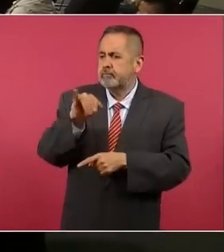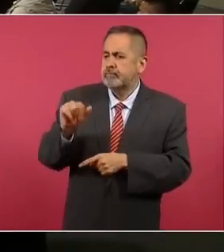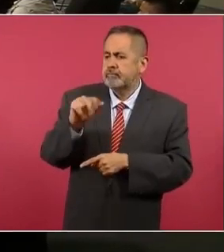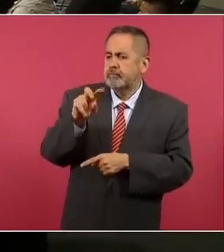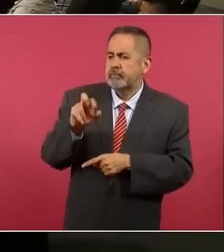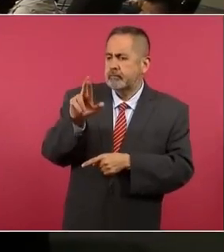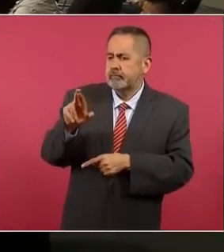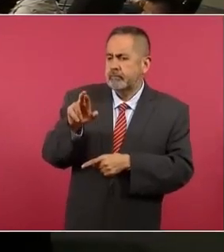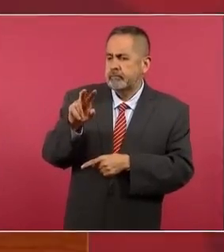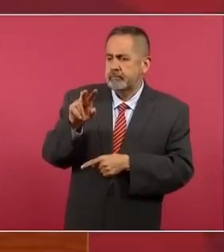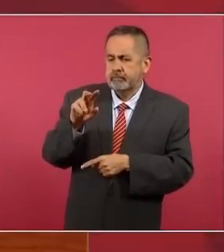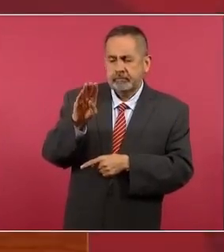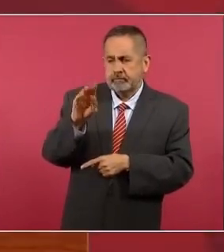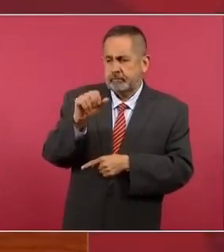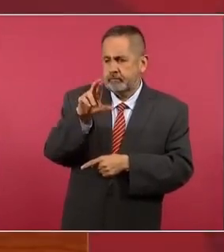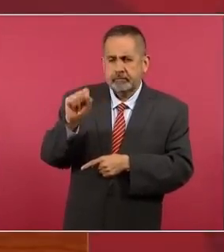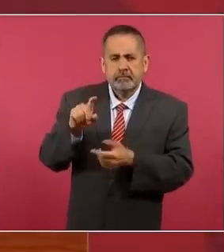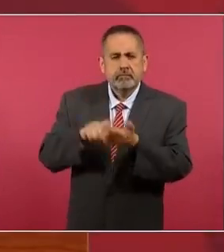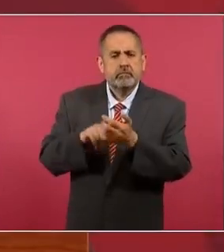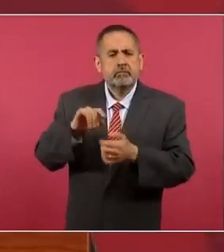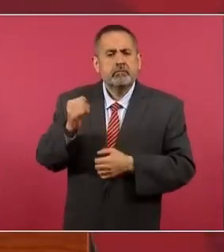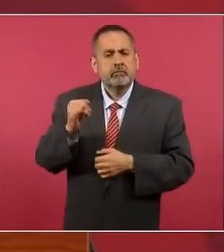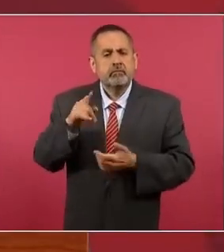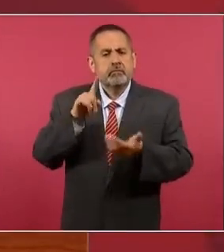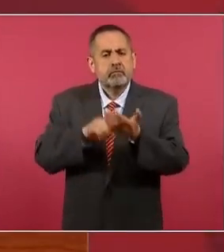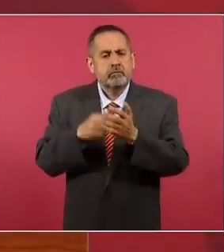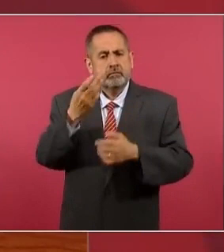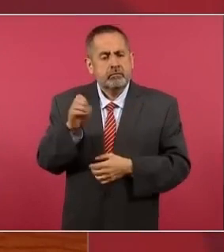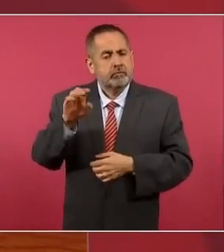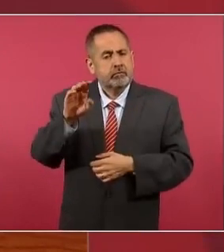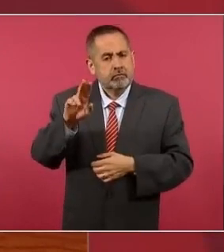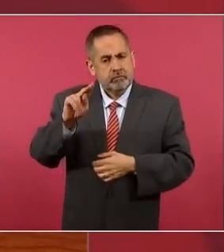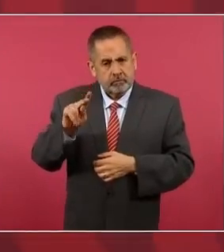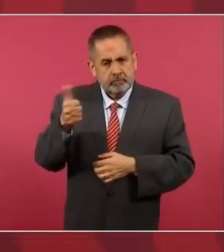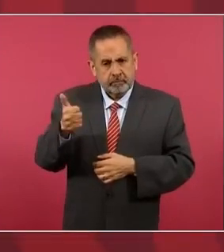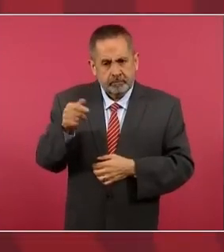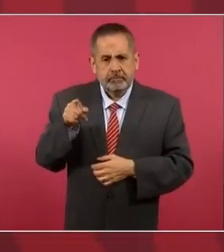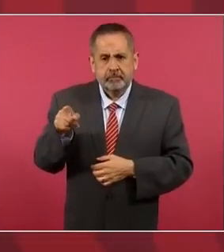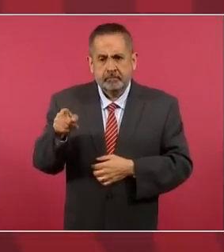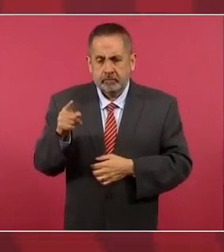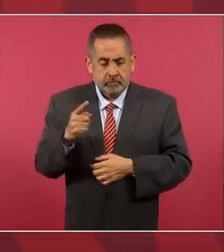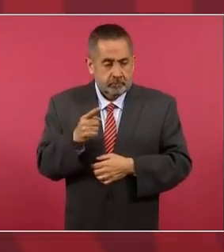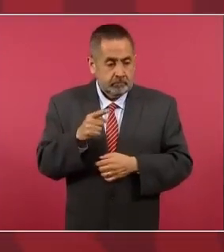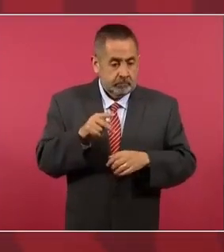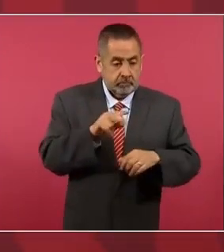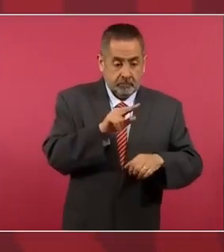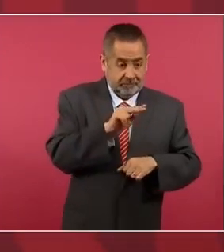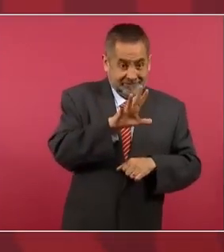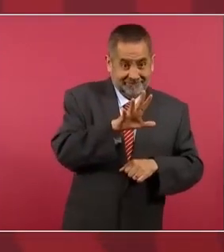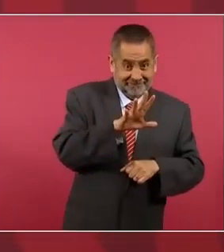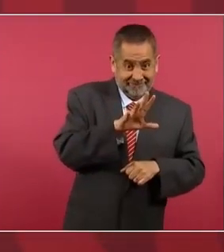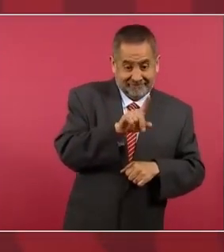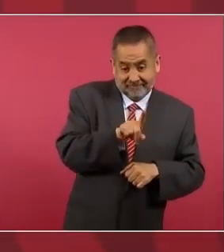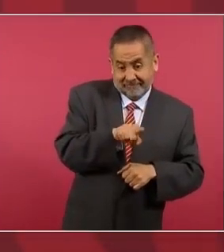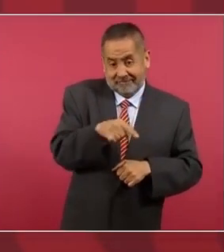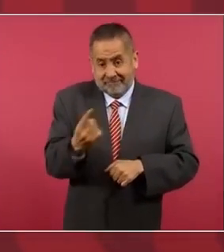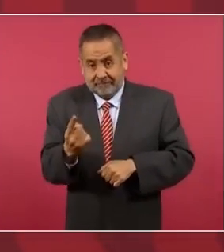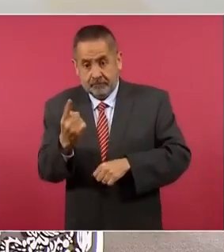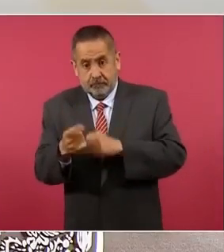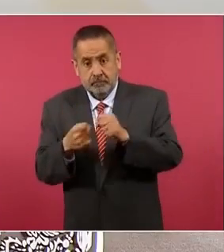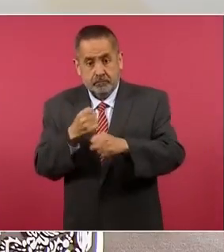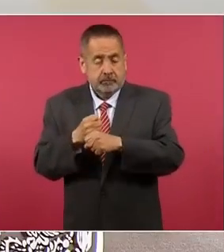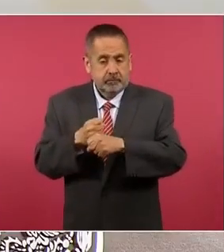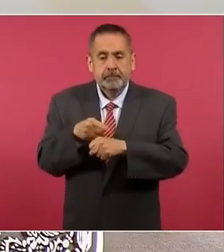Barro Sierra, en junio de 1986, un año después del gran sismo de 1985.